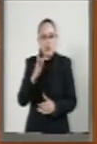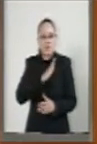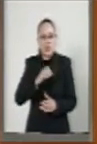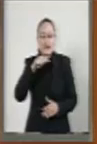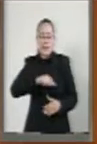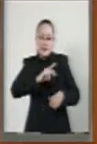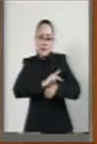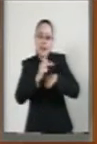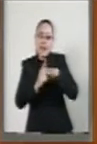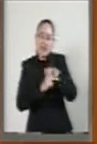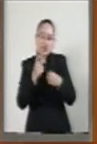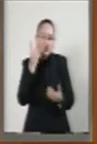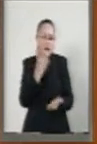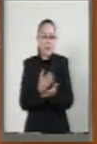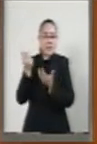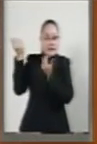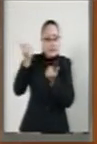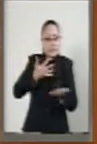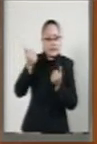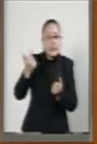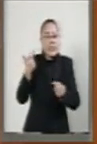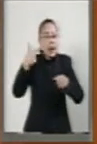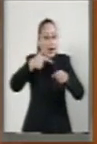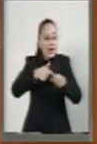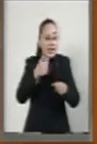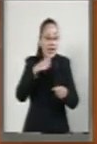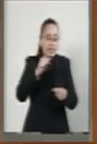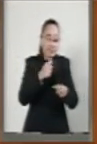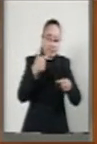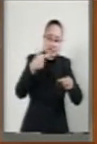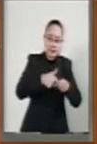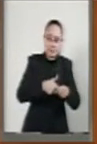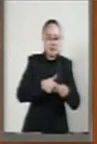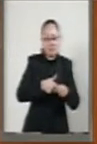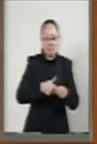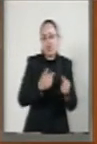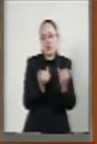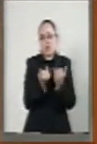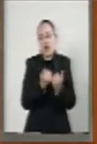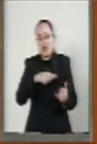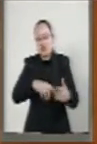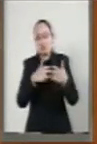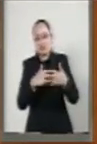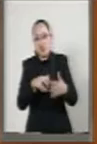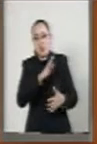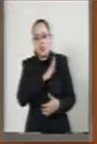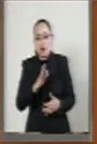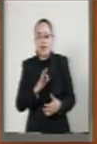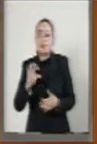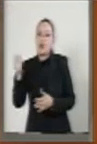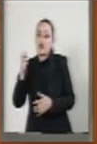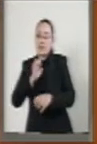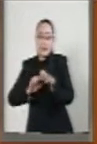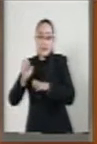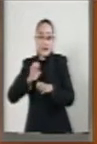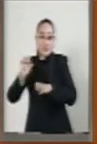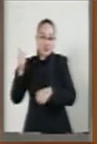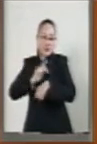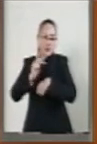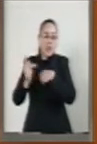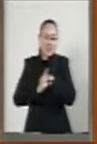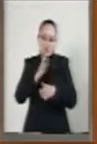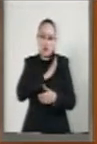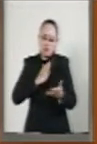solamente importador de gasolina. Ahora, empresas de diferentes países ya han mostrado interés en